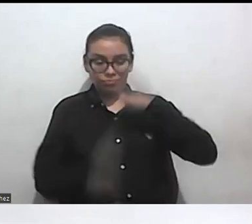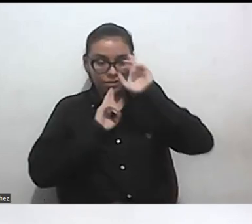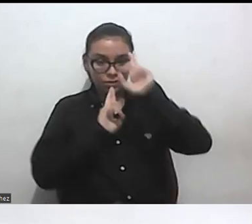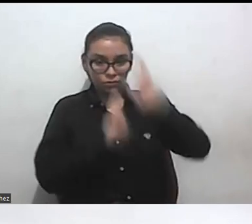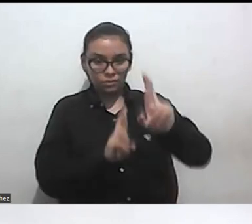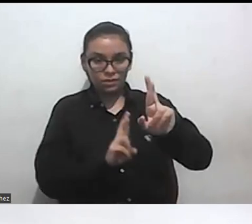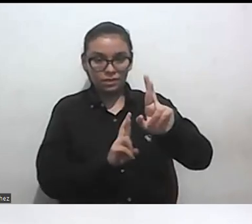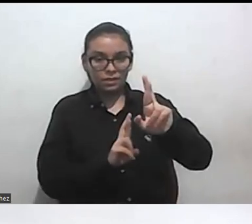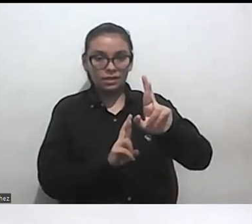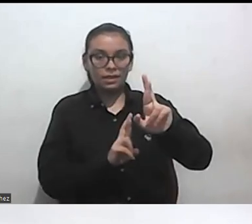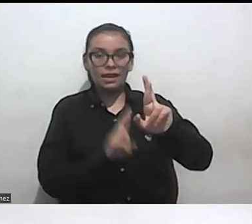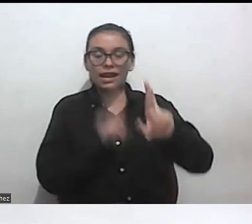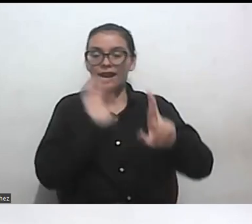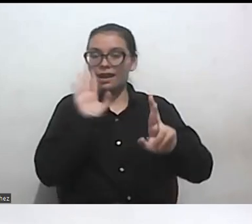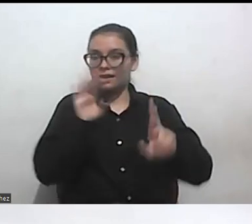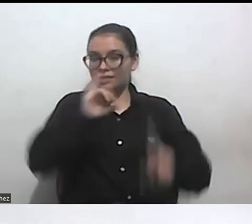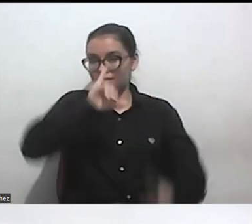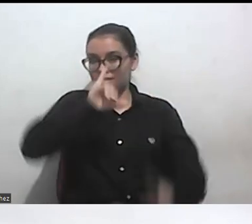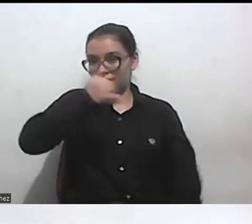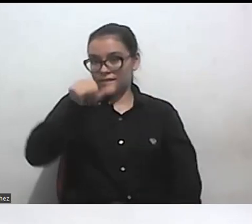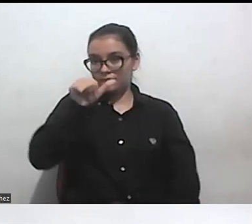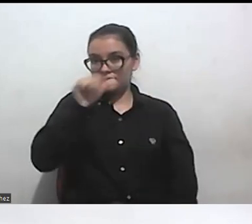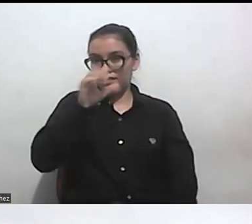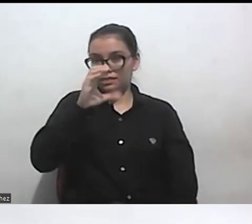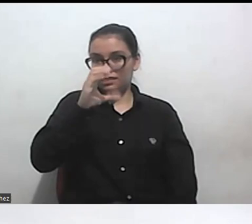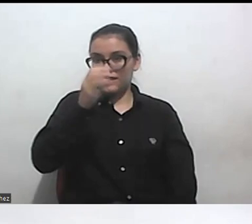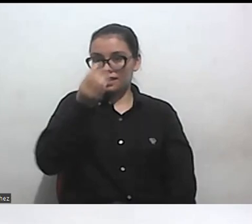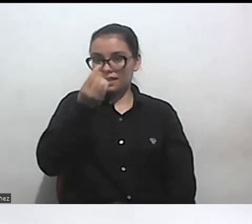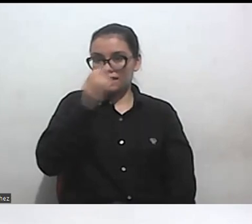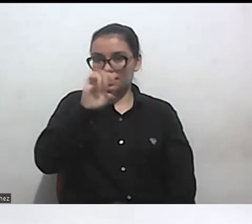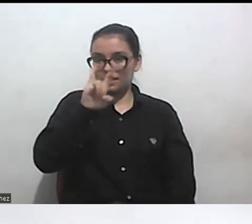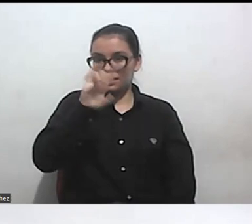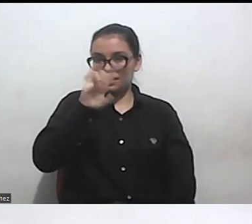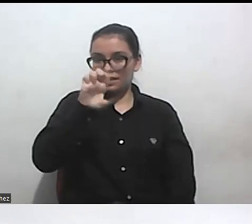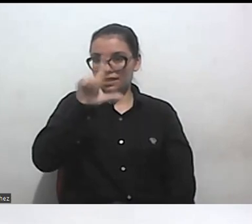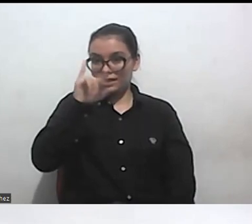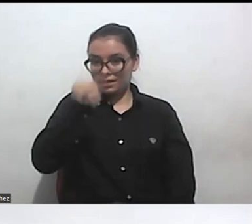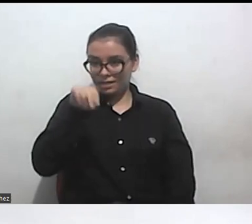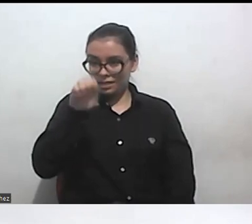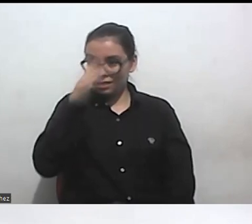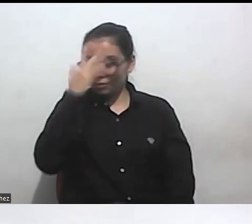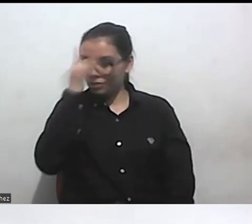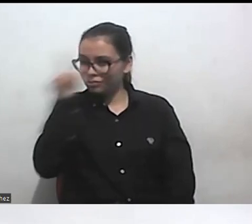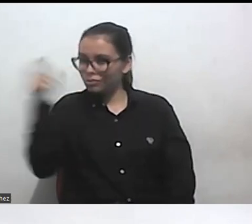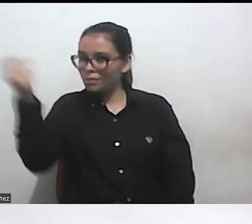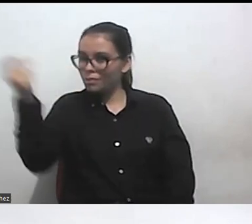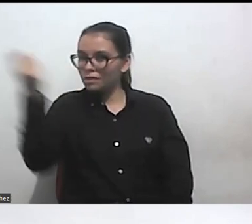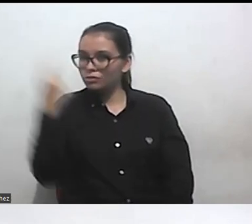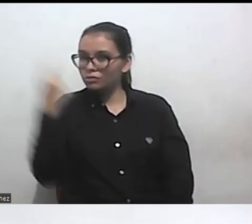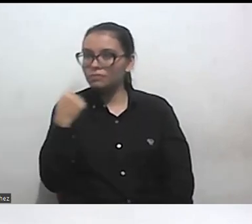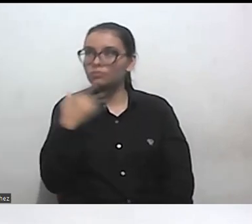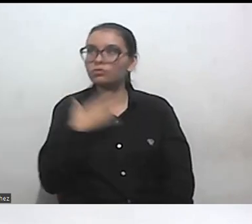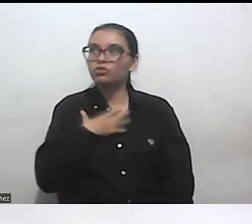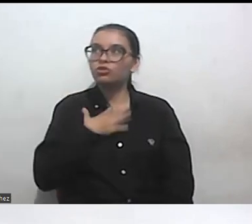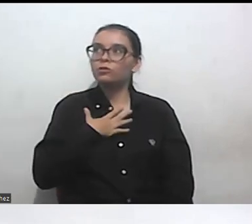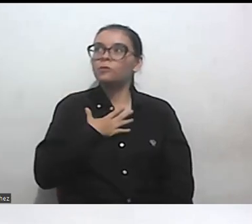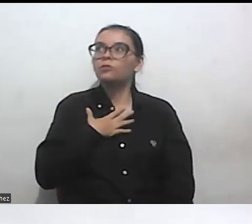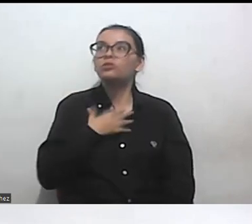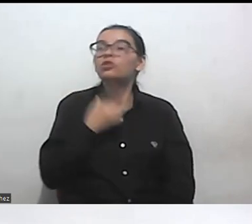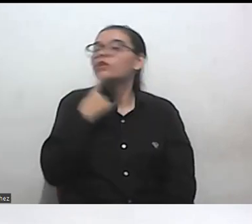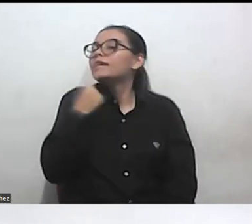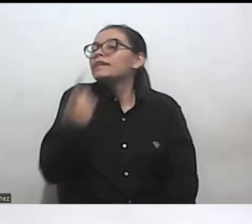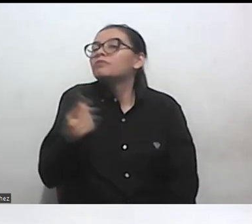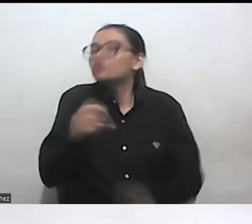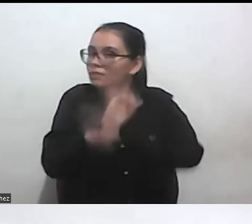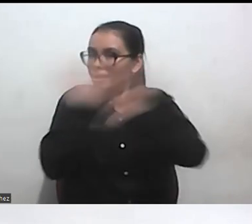Jacqueline porque creo que una de las cosas que estabas preguntando quizá no lo dijimos de manera explícita pero está un poco